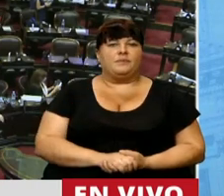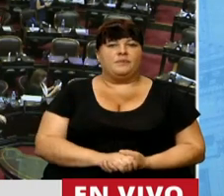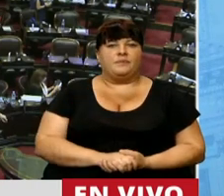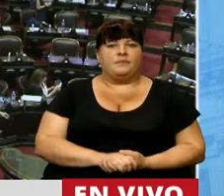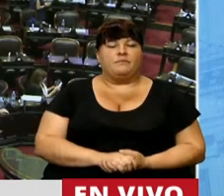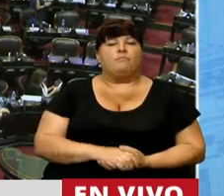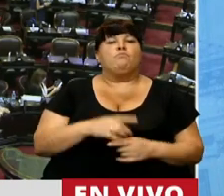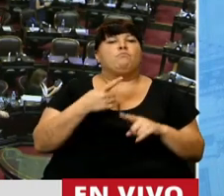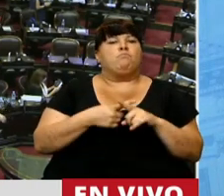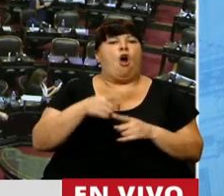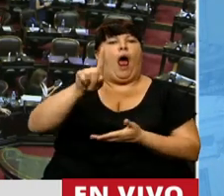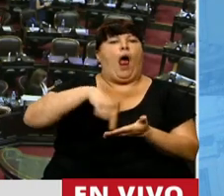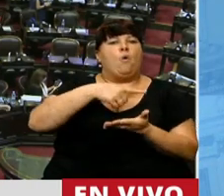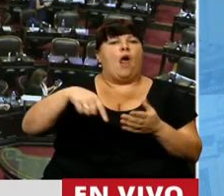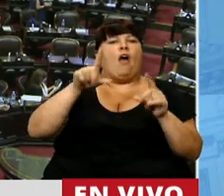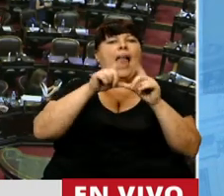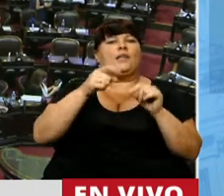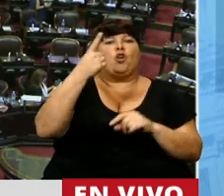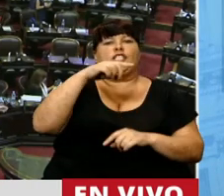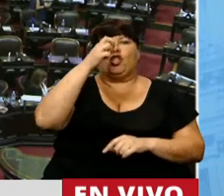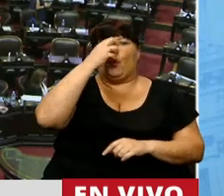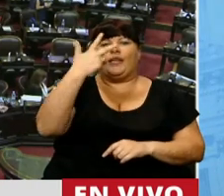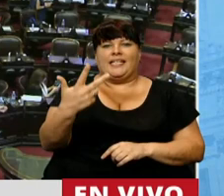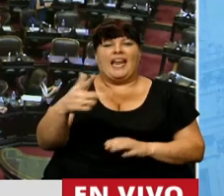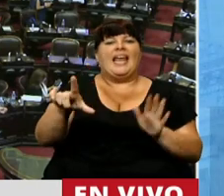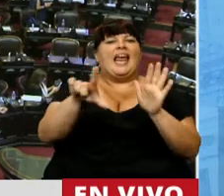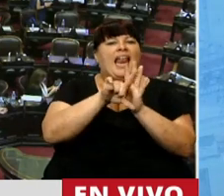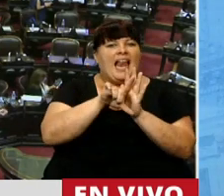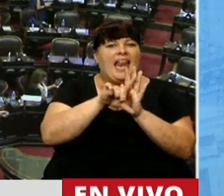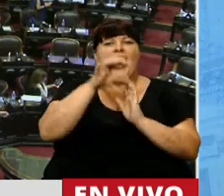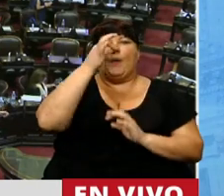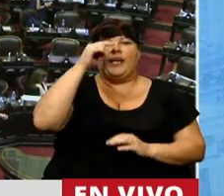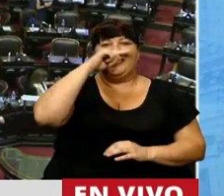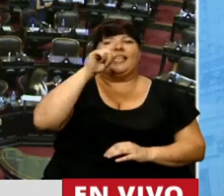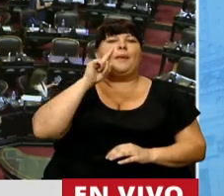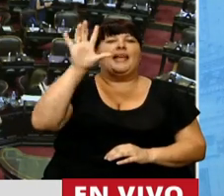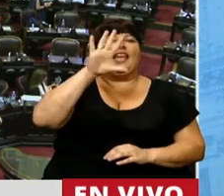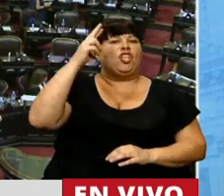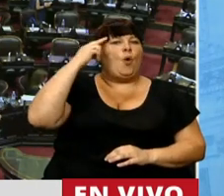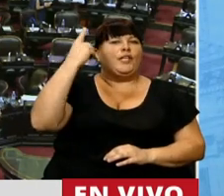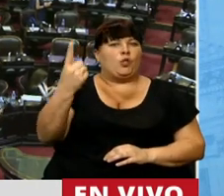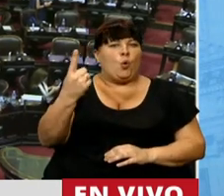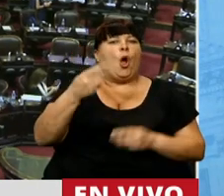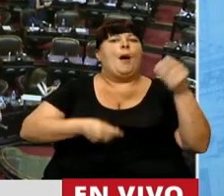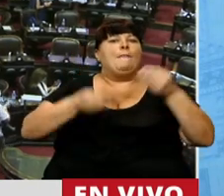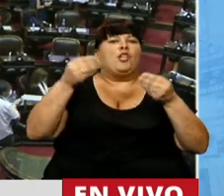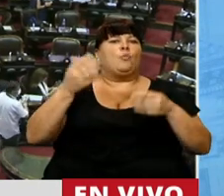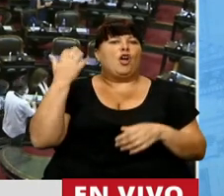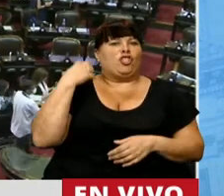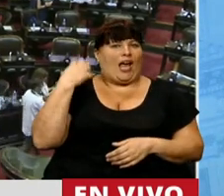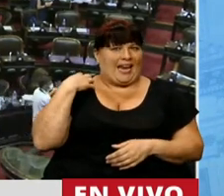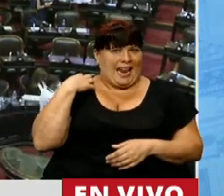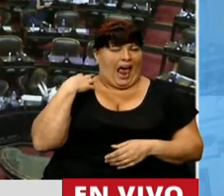por el veto al artículo 123 de la Ley 27.591 del Presupuesto General